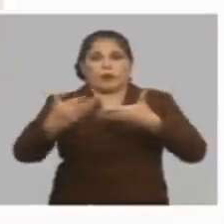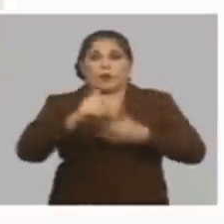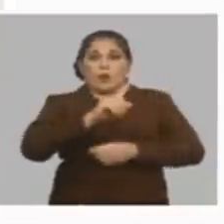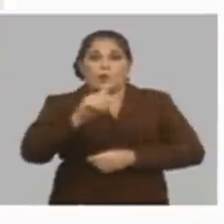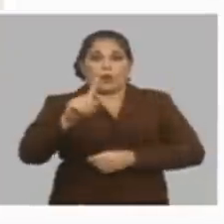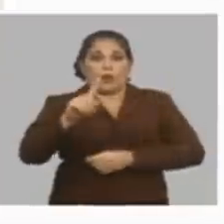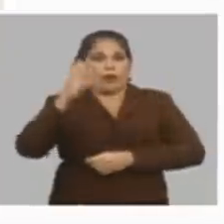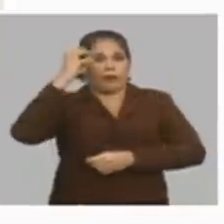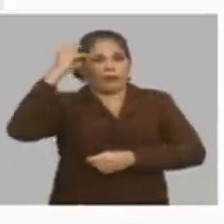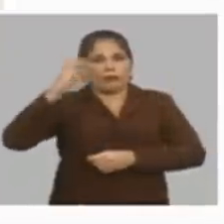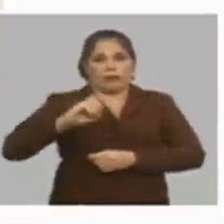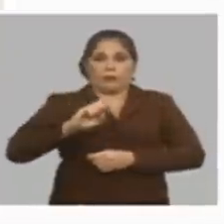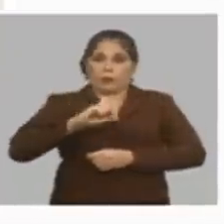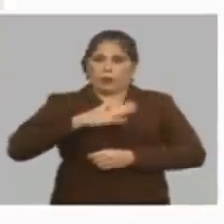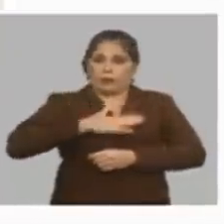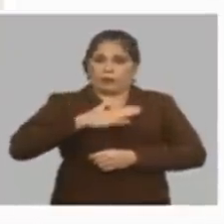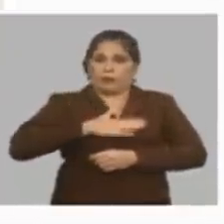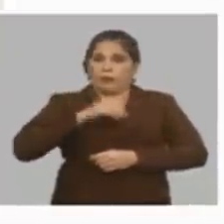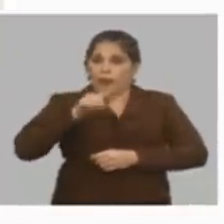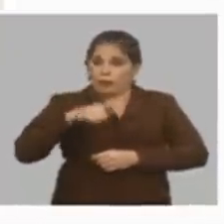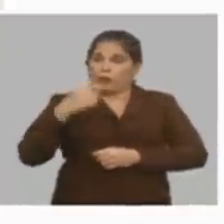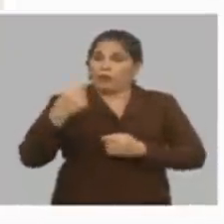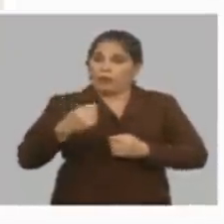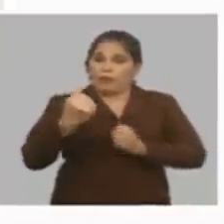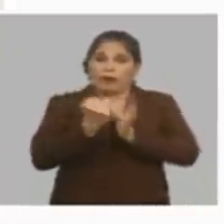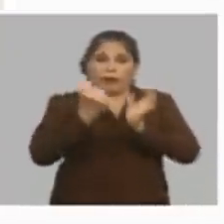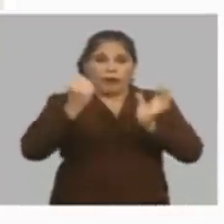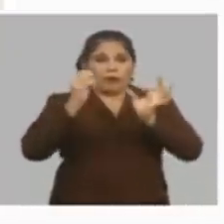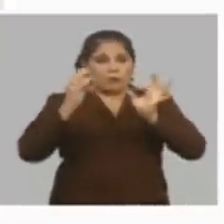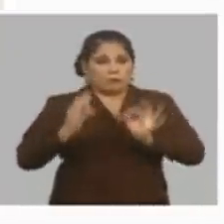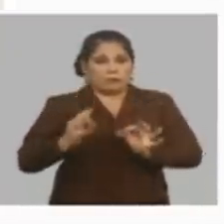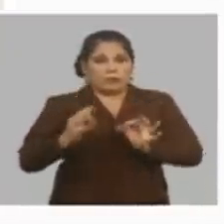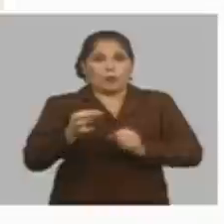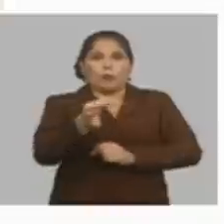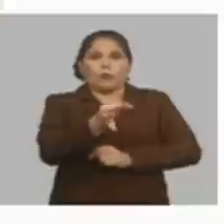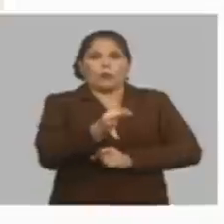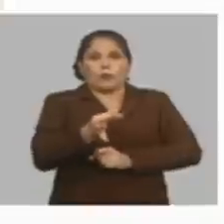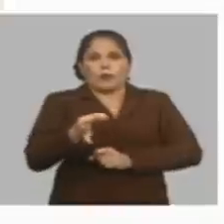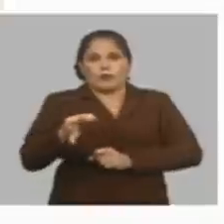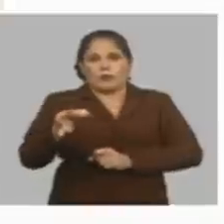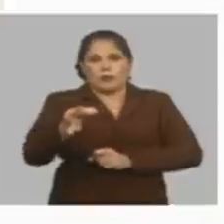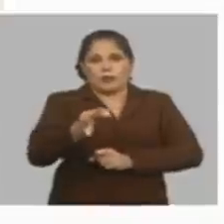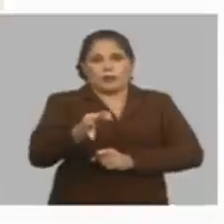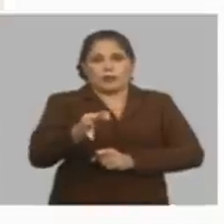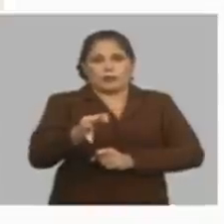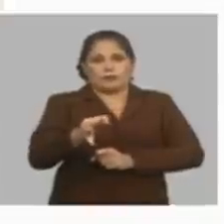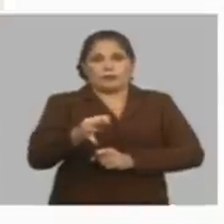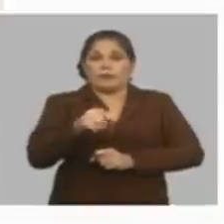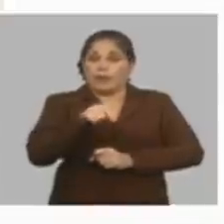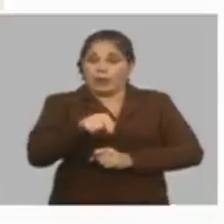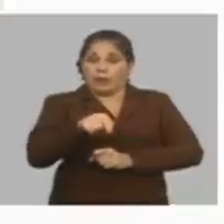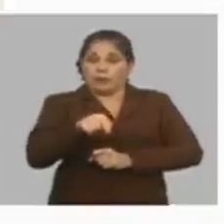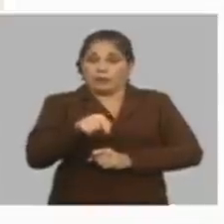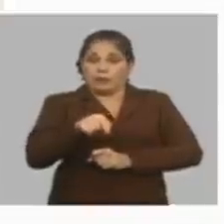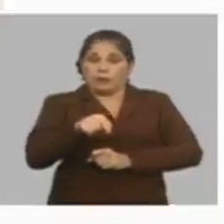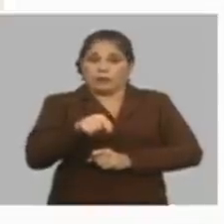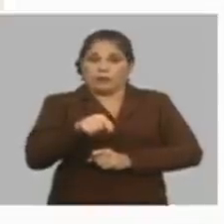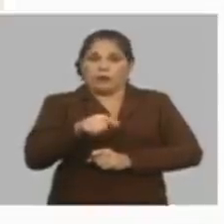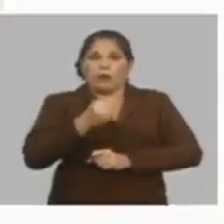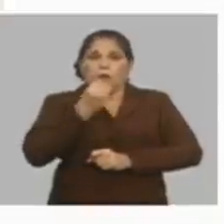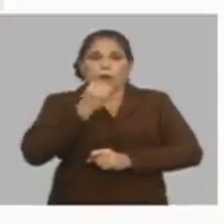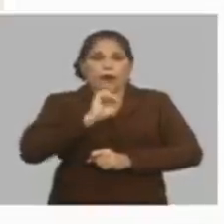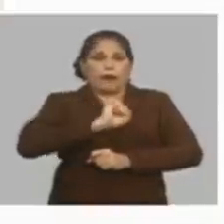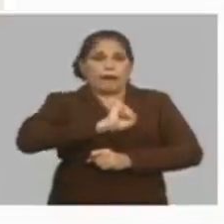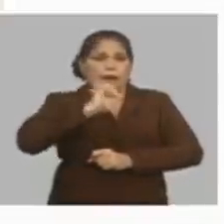estatales y eso hay que ganarlo a nivel de municipio eso centralmente no se puede